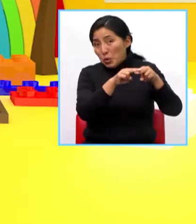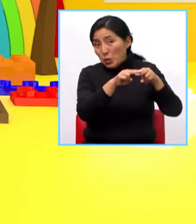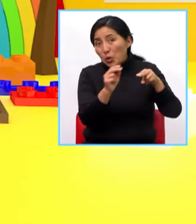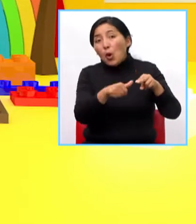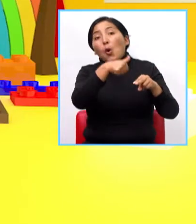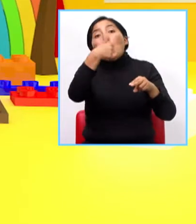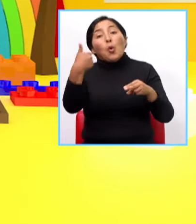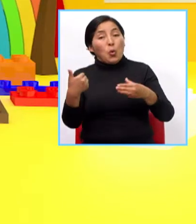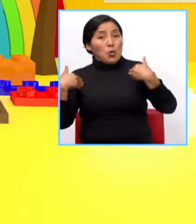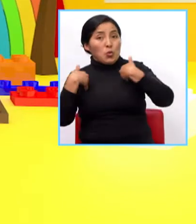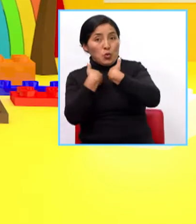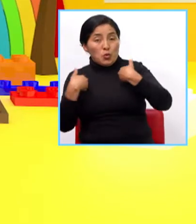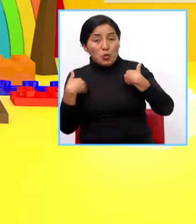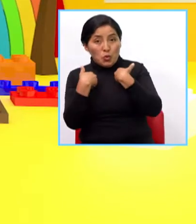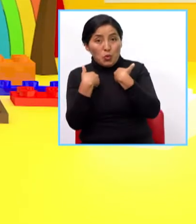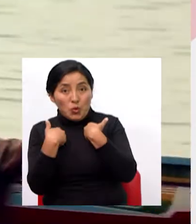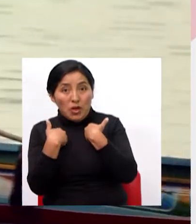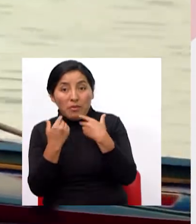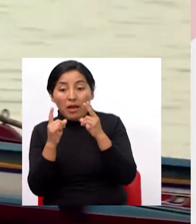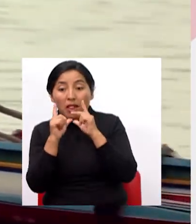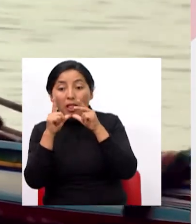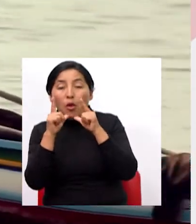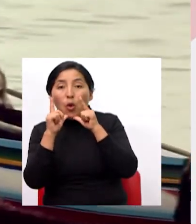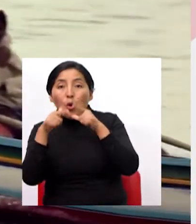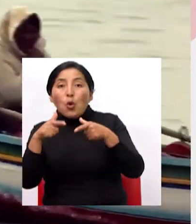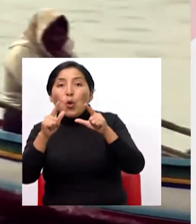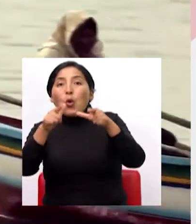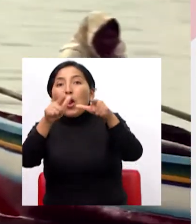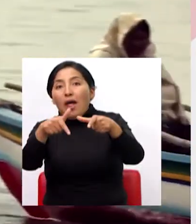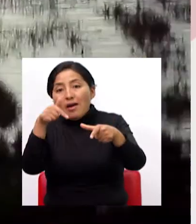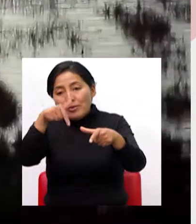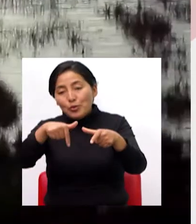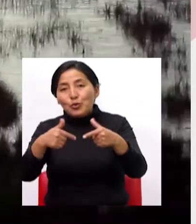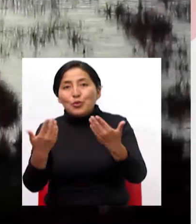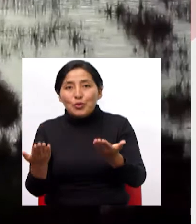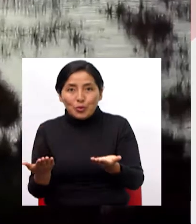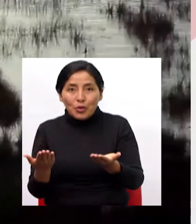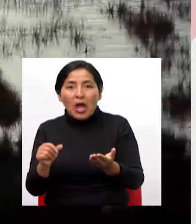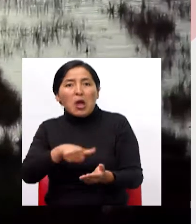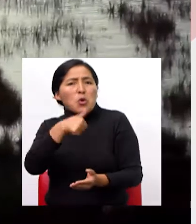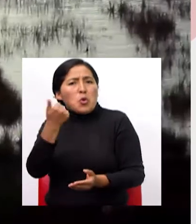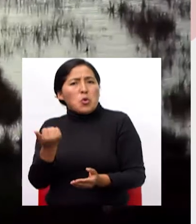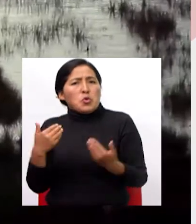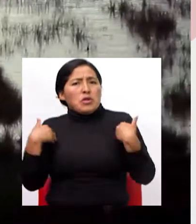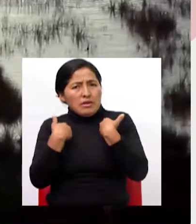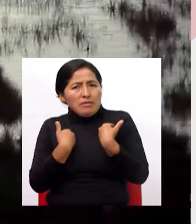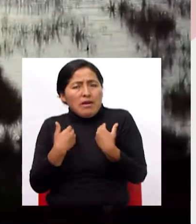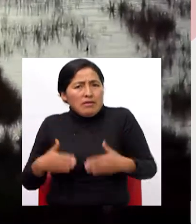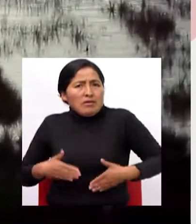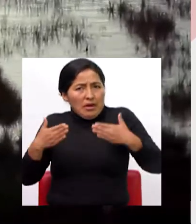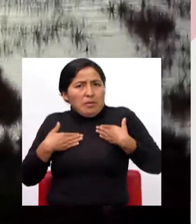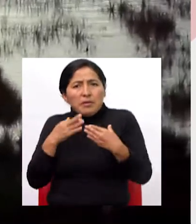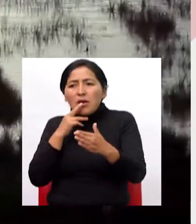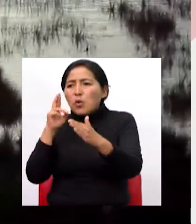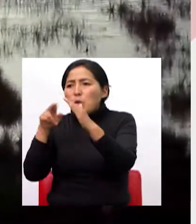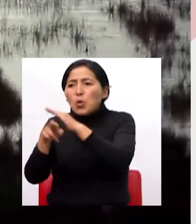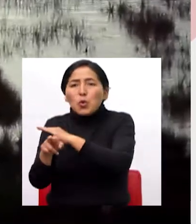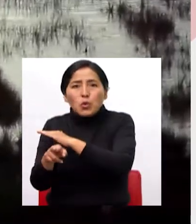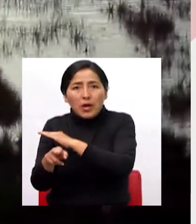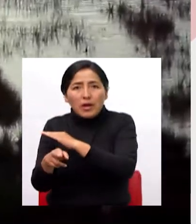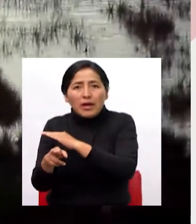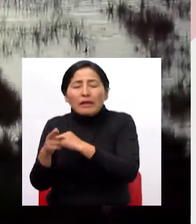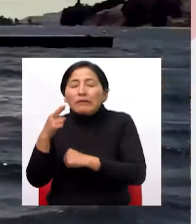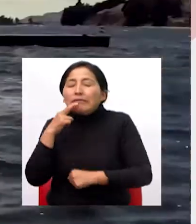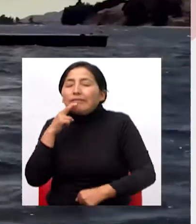tipo de animales donde viven en los lagos y los otros están en los ríos también son de agua